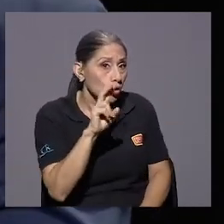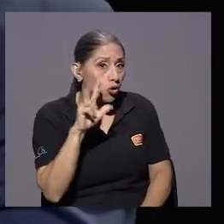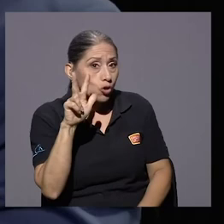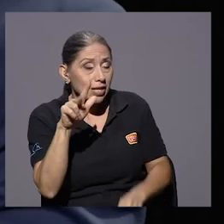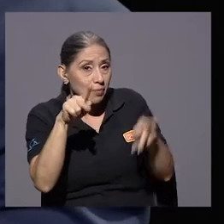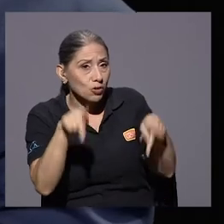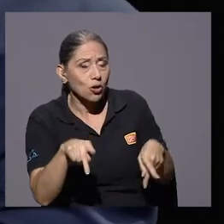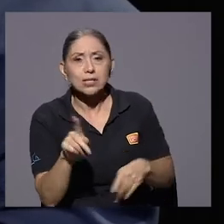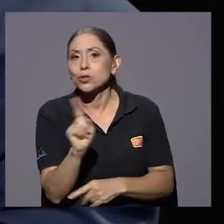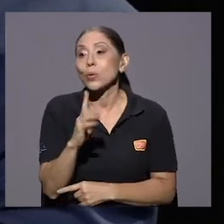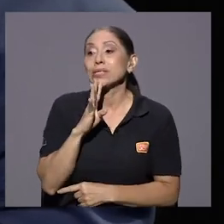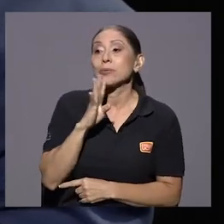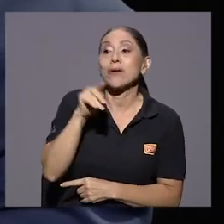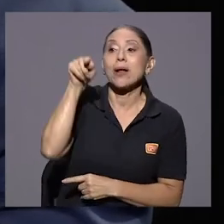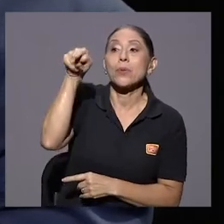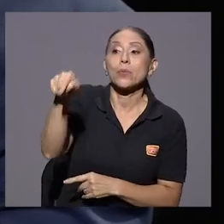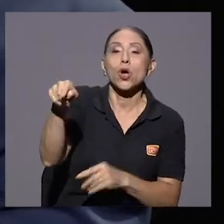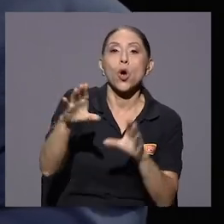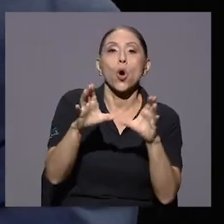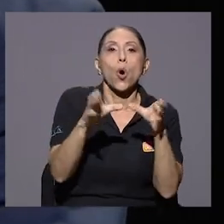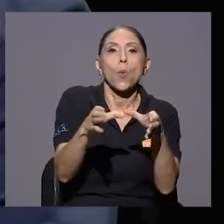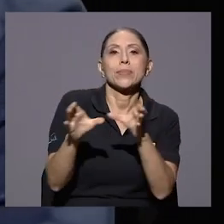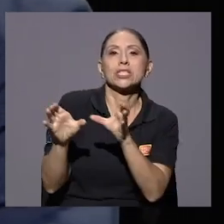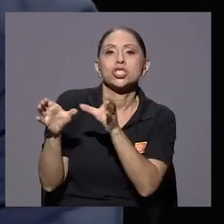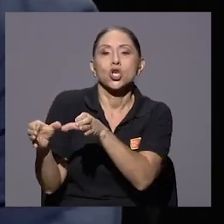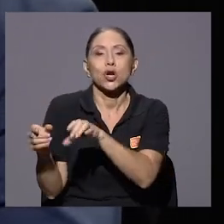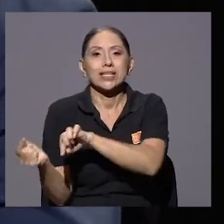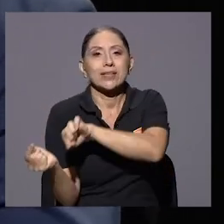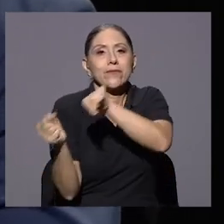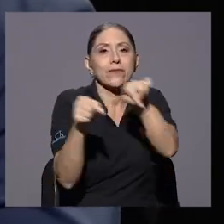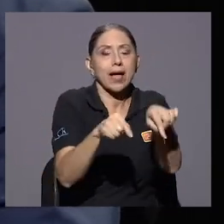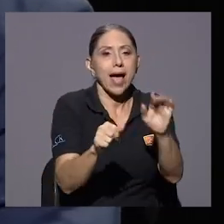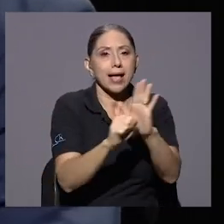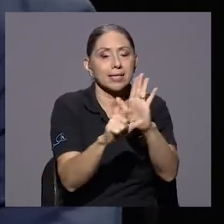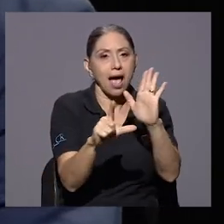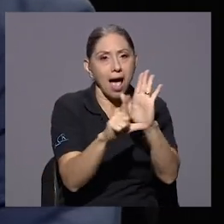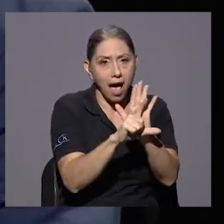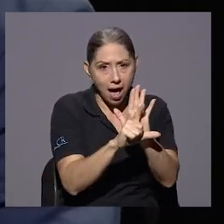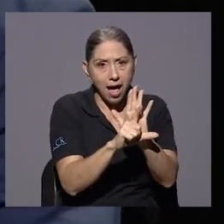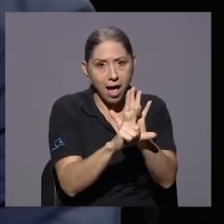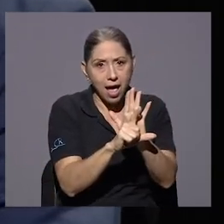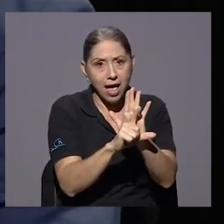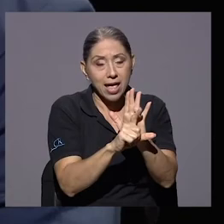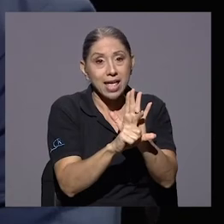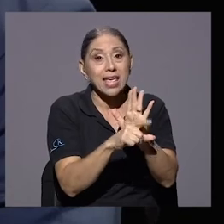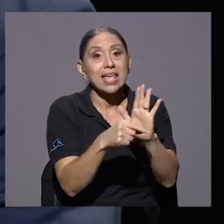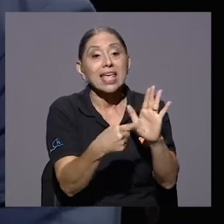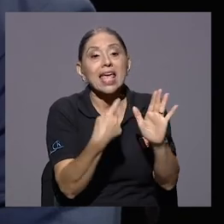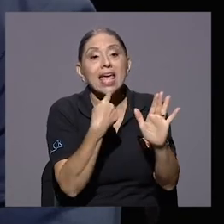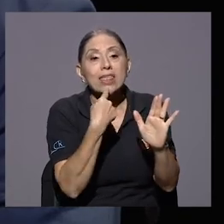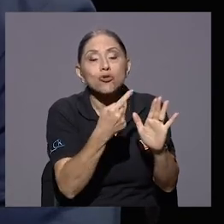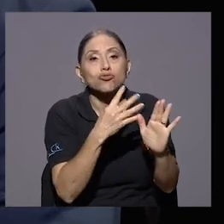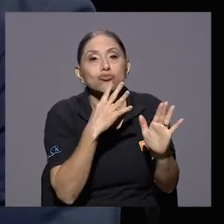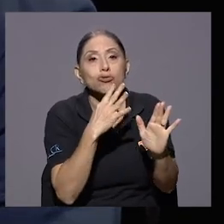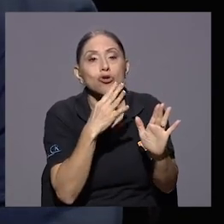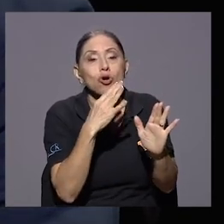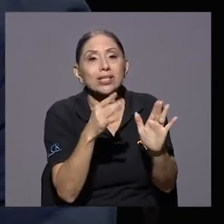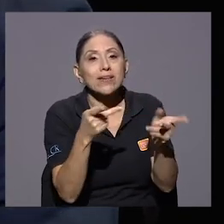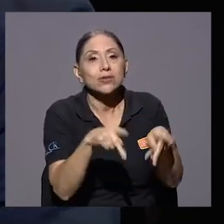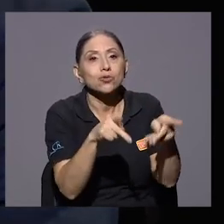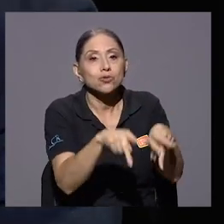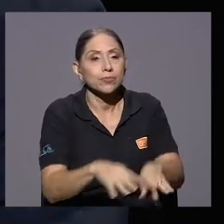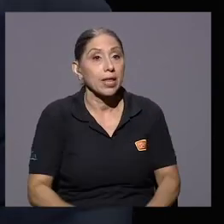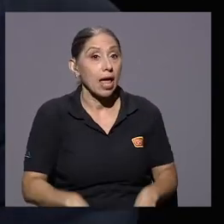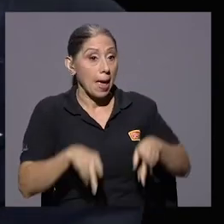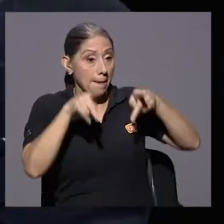Legislativa, que llegaron incluso a decir lo que estaba sucediendo. ¿Las cabezas estaban enteradas de eso? Para mí,